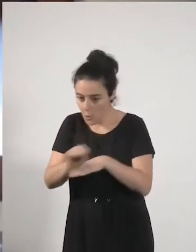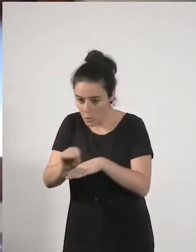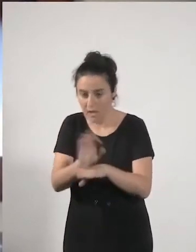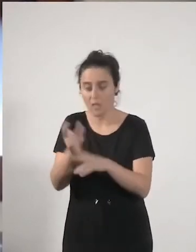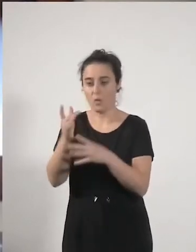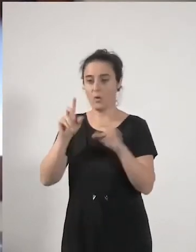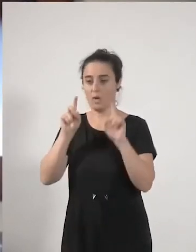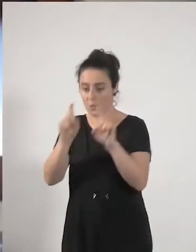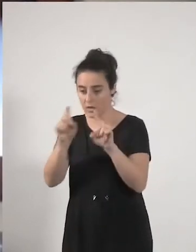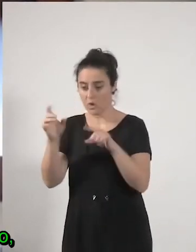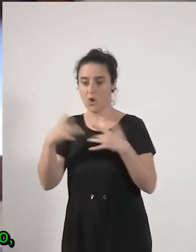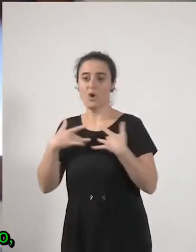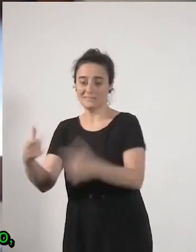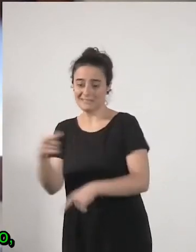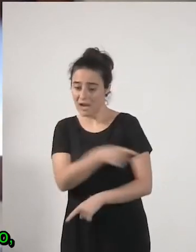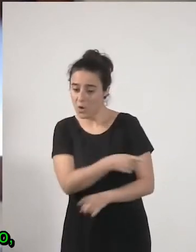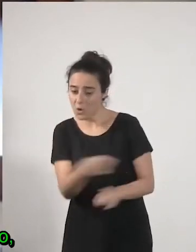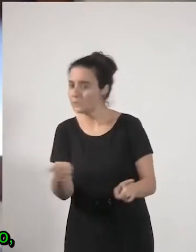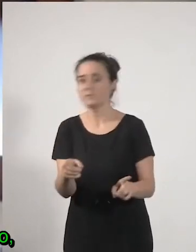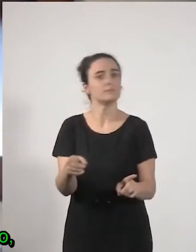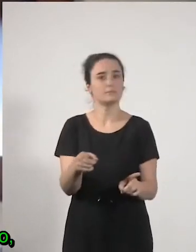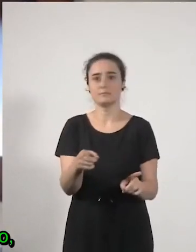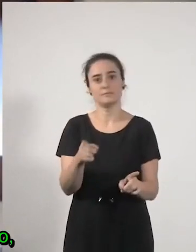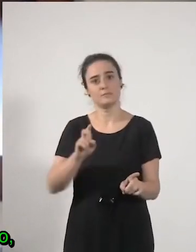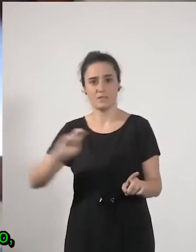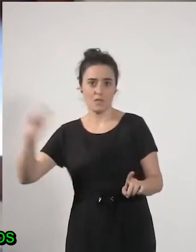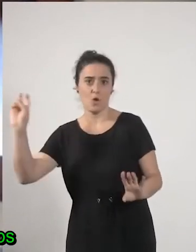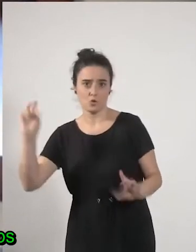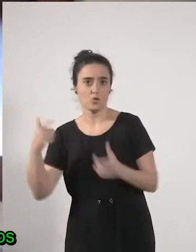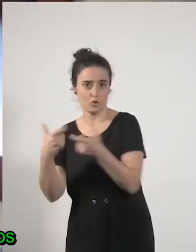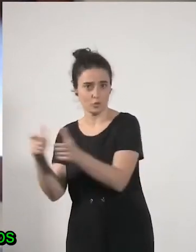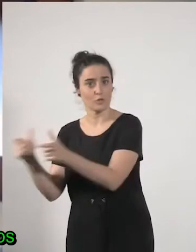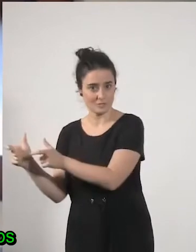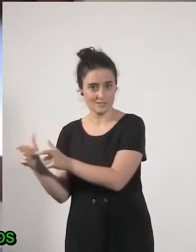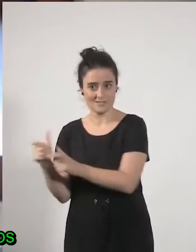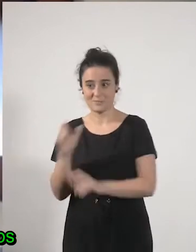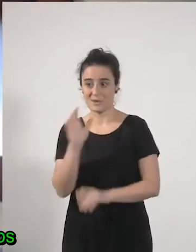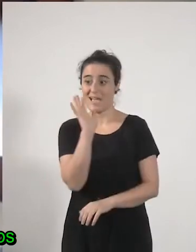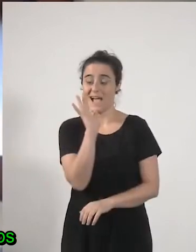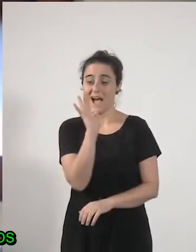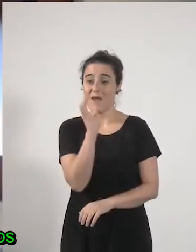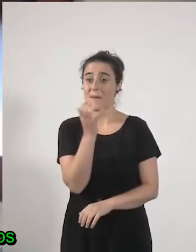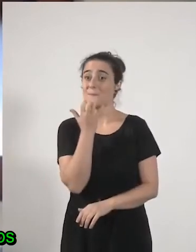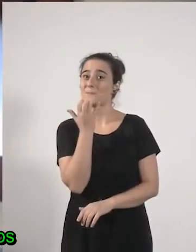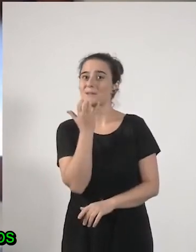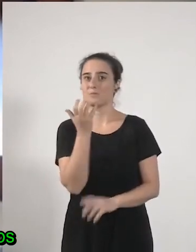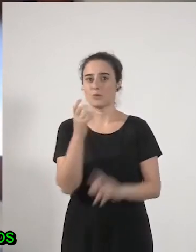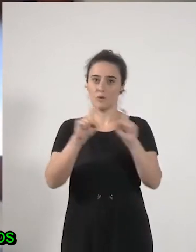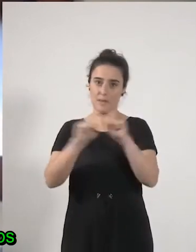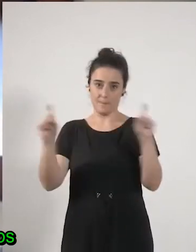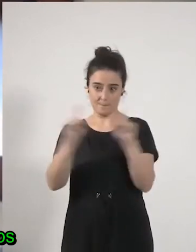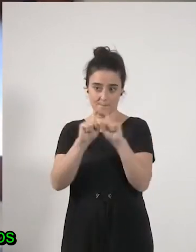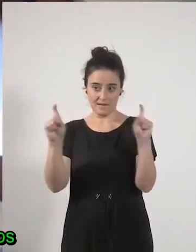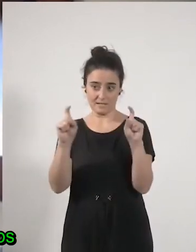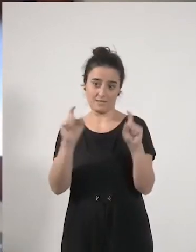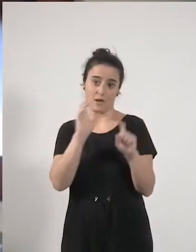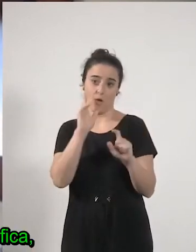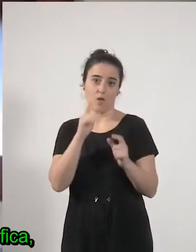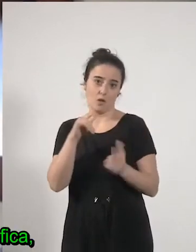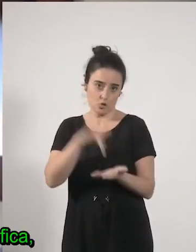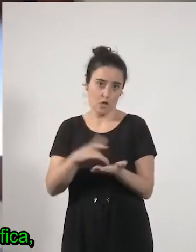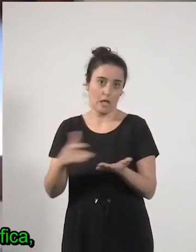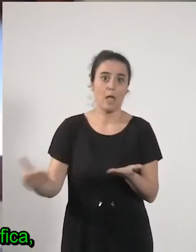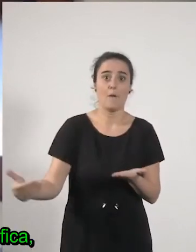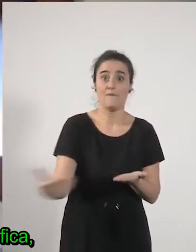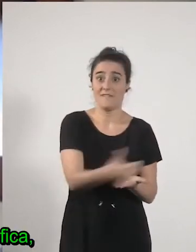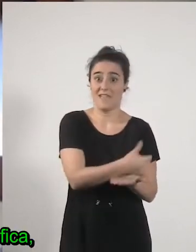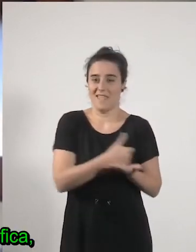en salud una de las cosas que que ahora mismo aparte de de las empresas que se están llevando los beneficios y